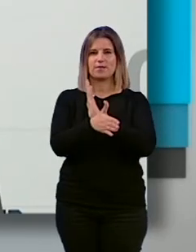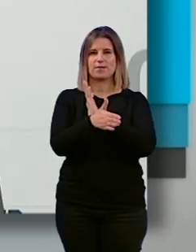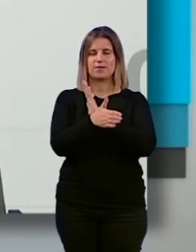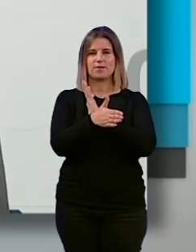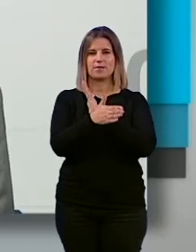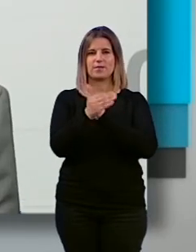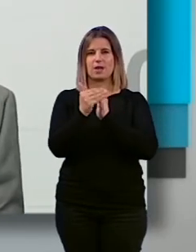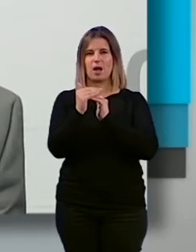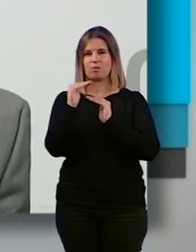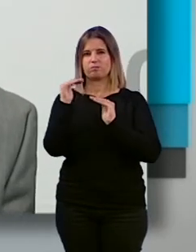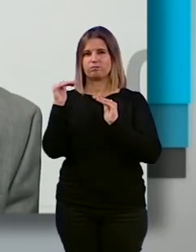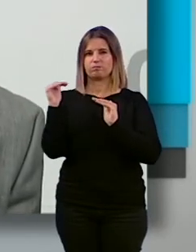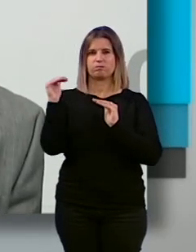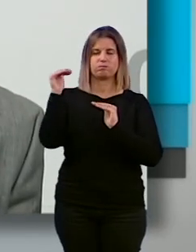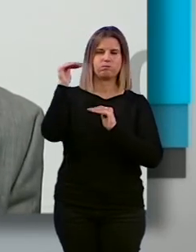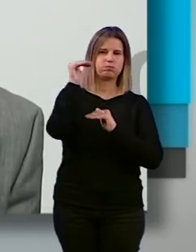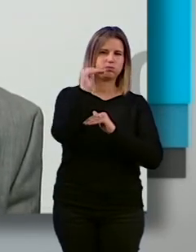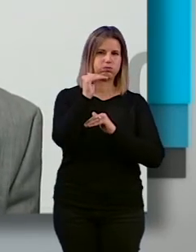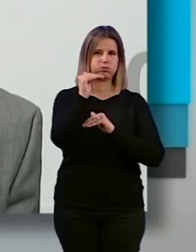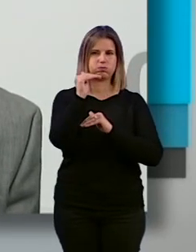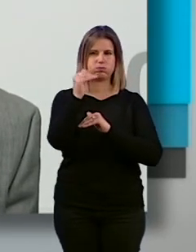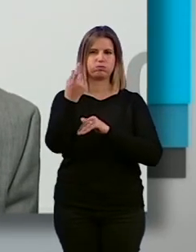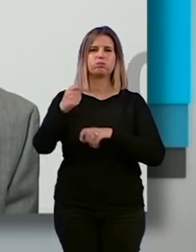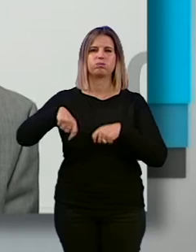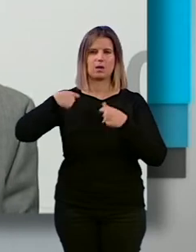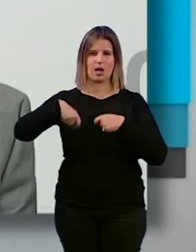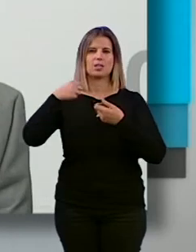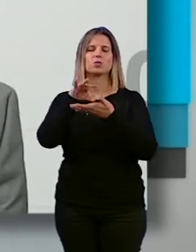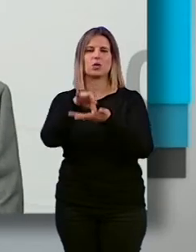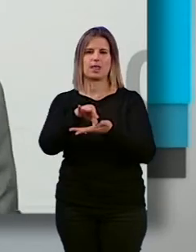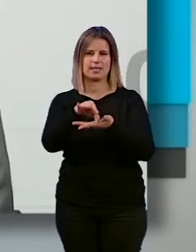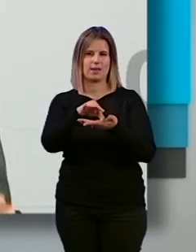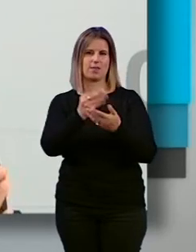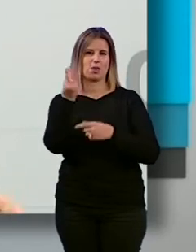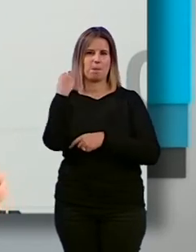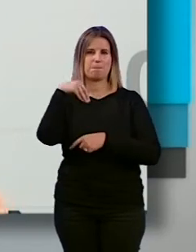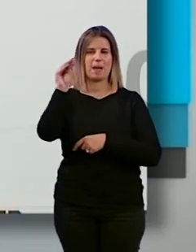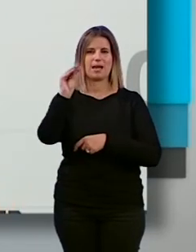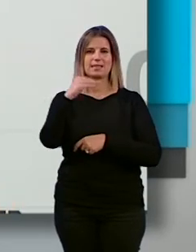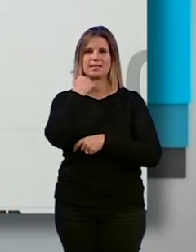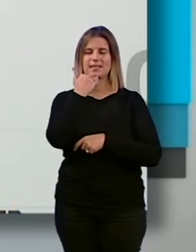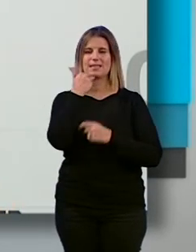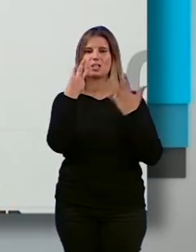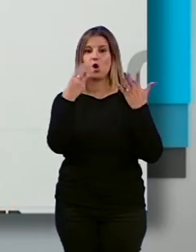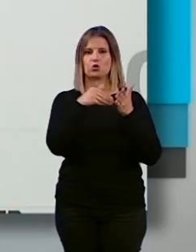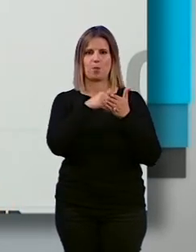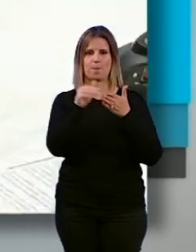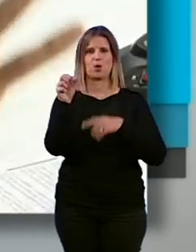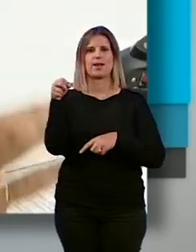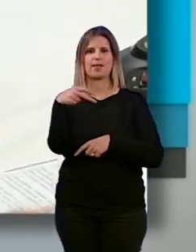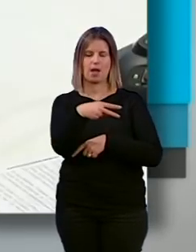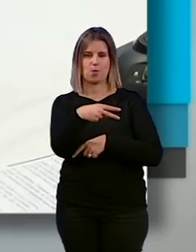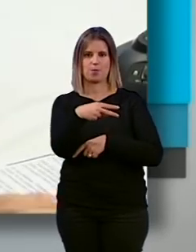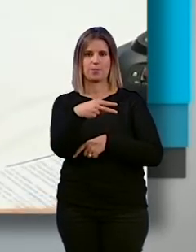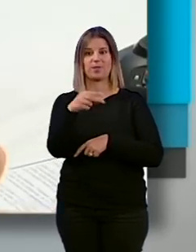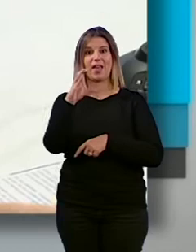una repercusión en un incremento del coste del servicio aproximadamente de en torno a los 8 millones de euros.